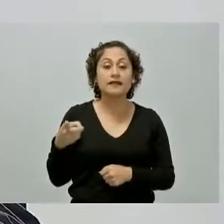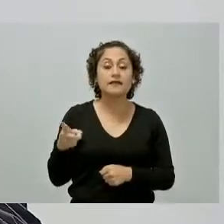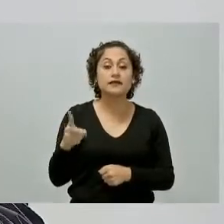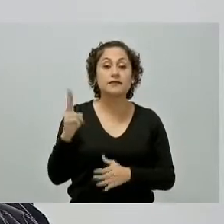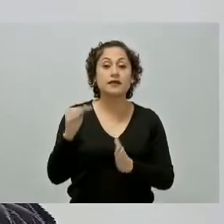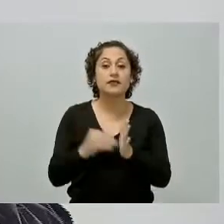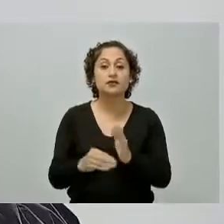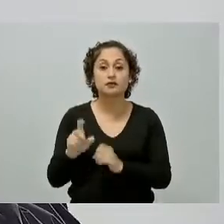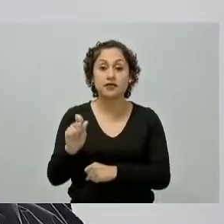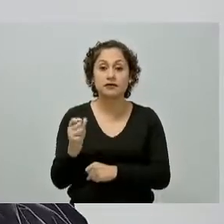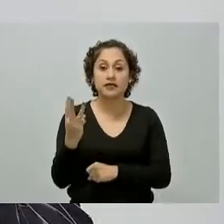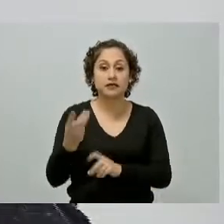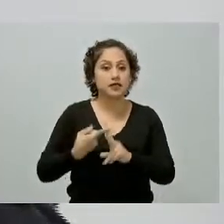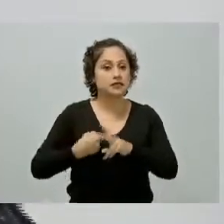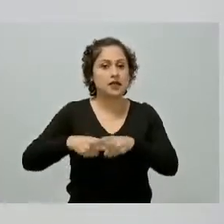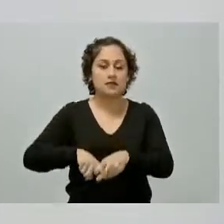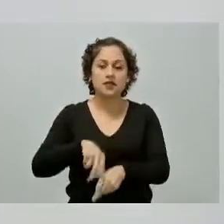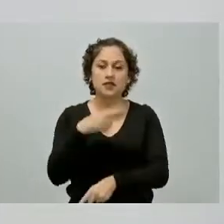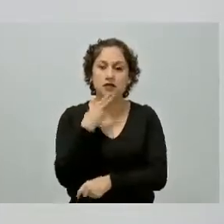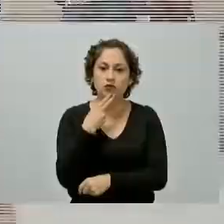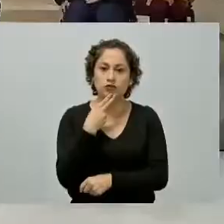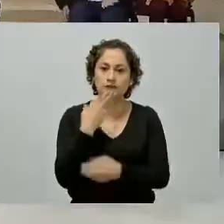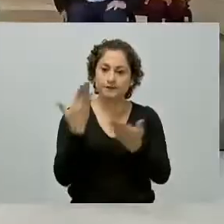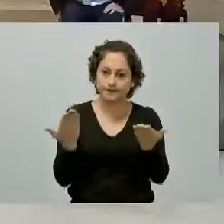señor presidente muchas gracias